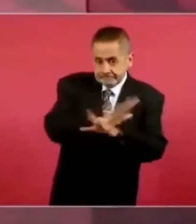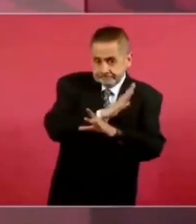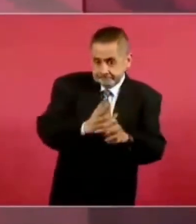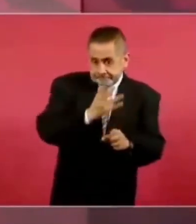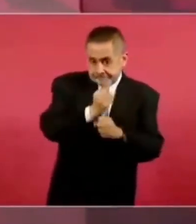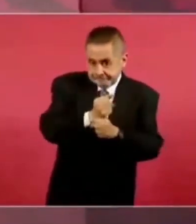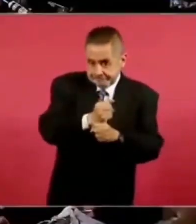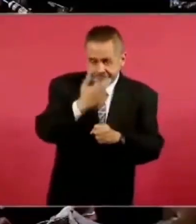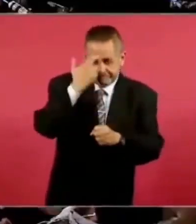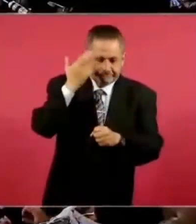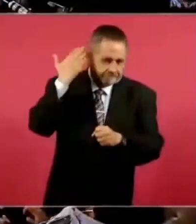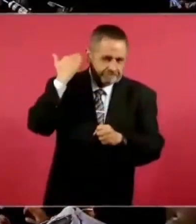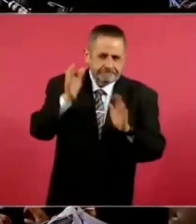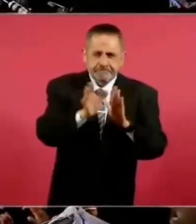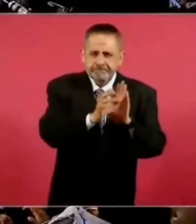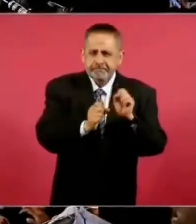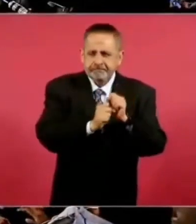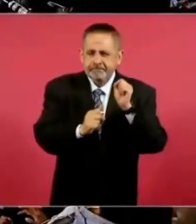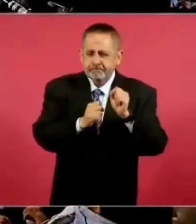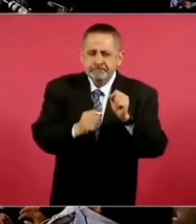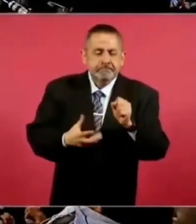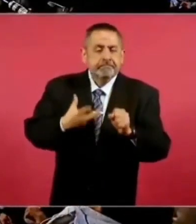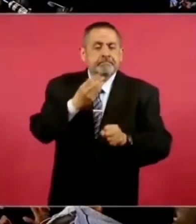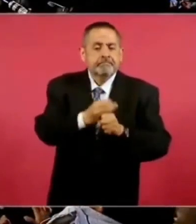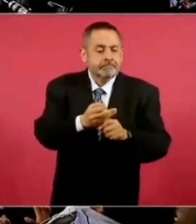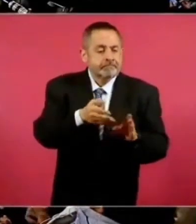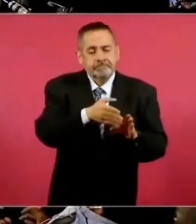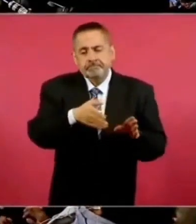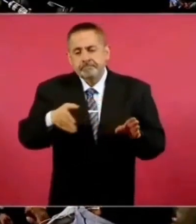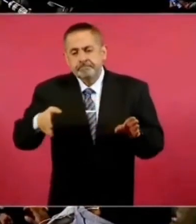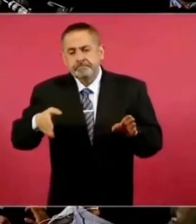hicieron a la Constitución en el periodo neoliberal.